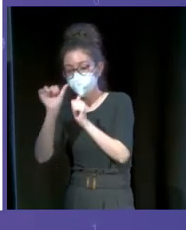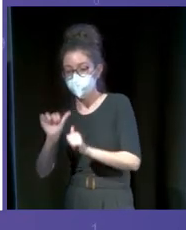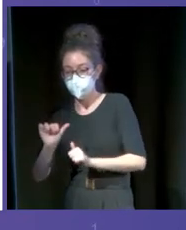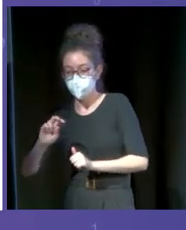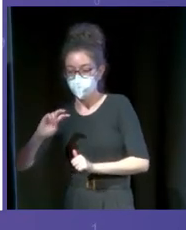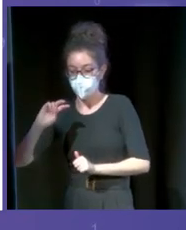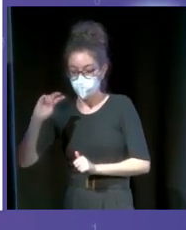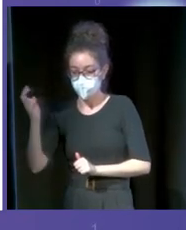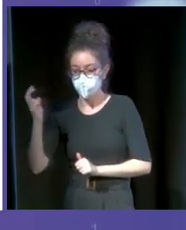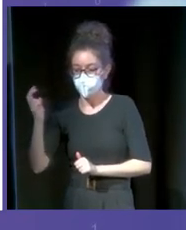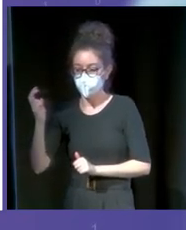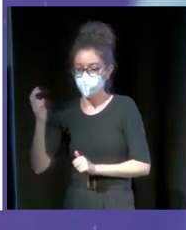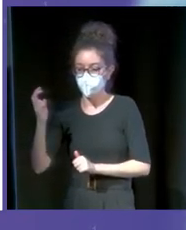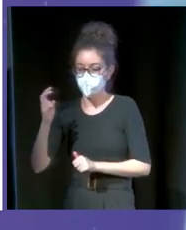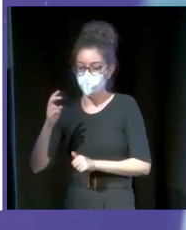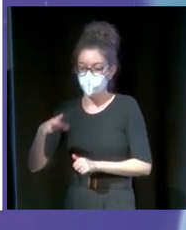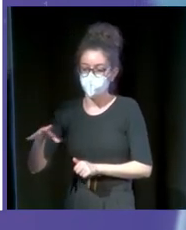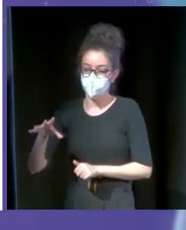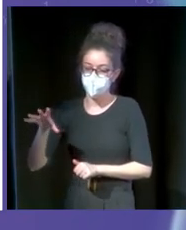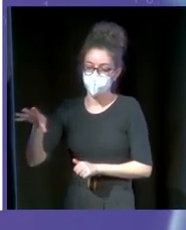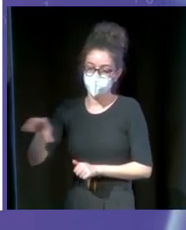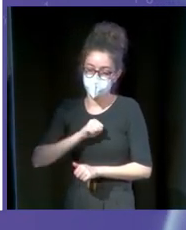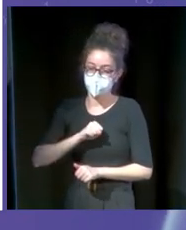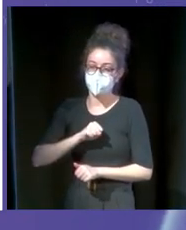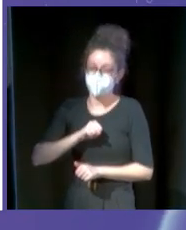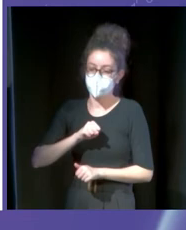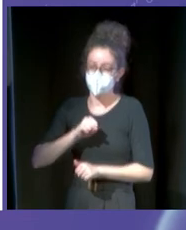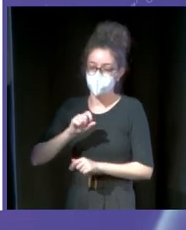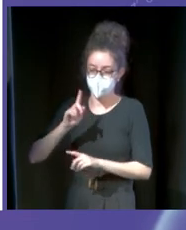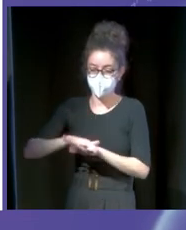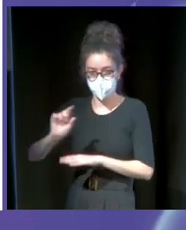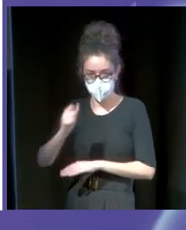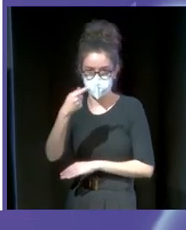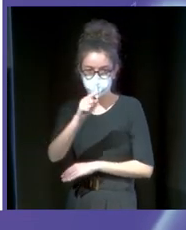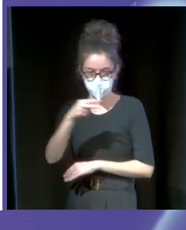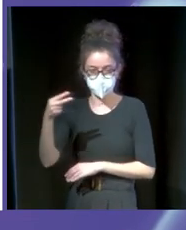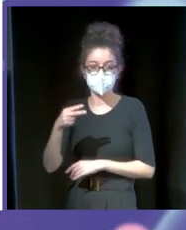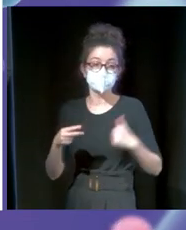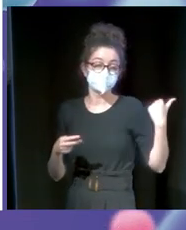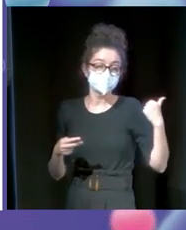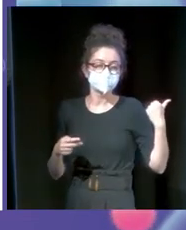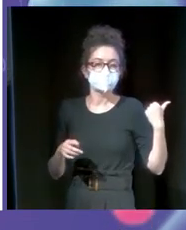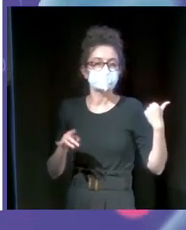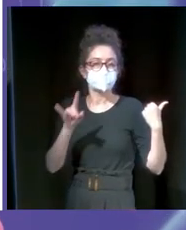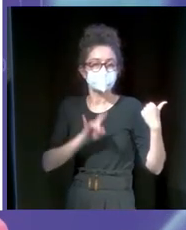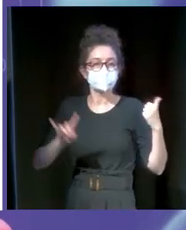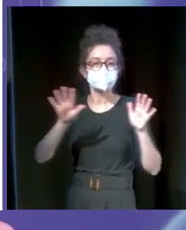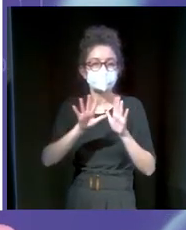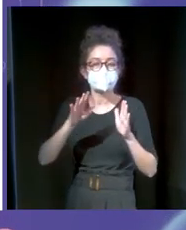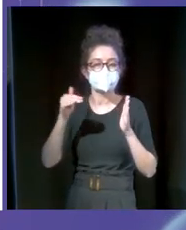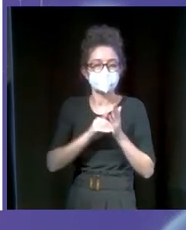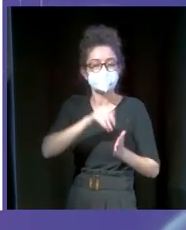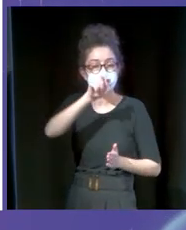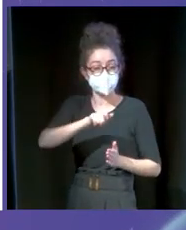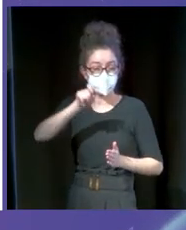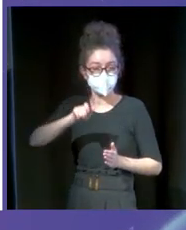Aquí queríamos mostraros un poco de caso de éxito que desde aquí y desde Canarias hemos llegado a meter a más de 10.000 personas solo en el